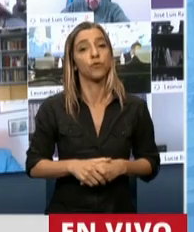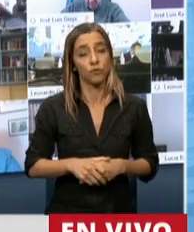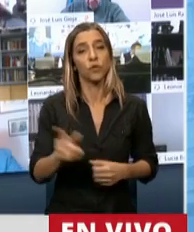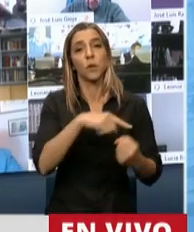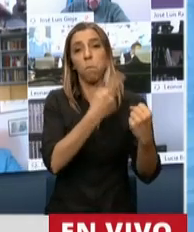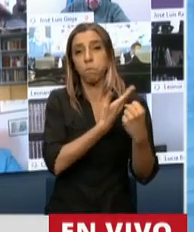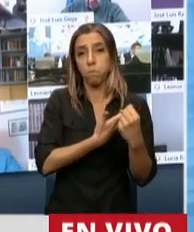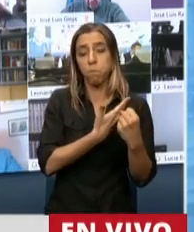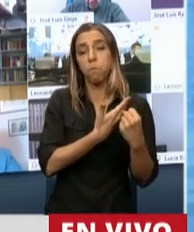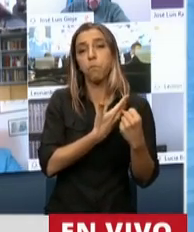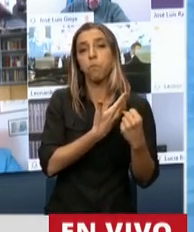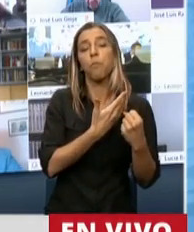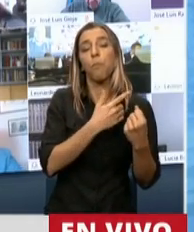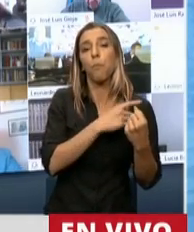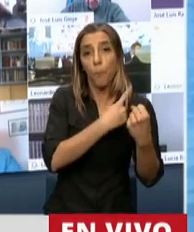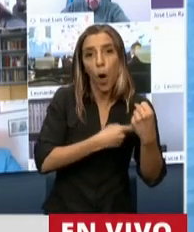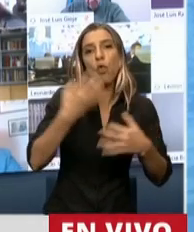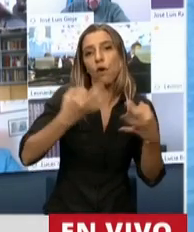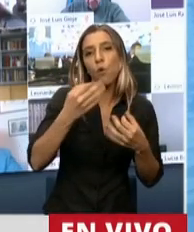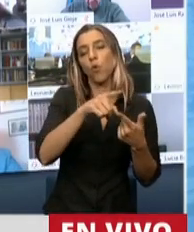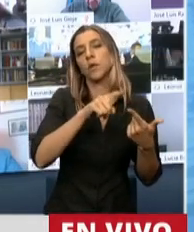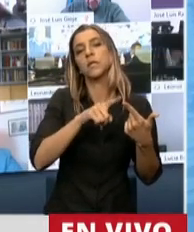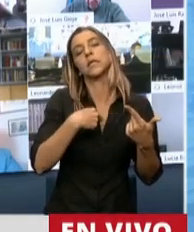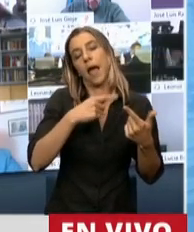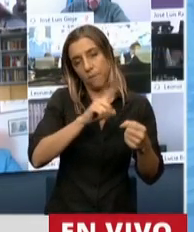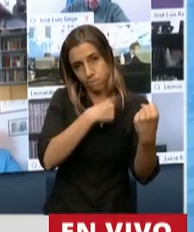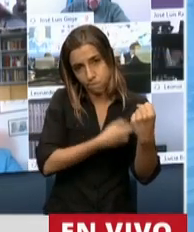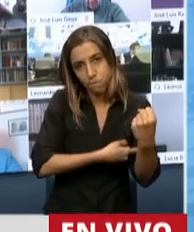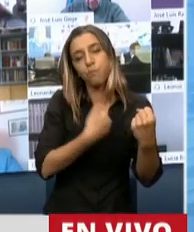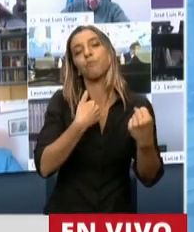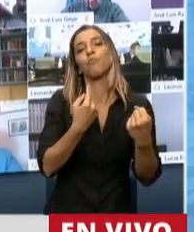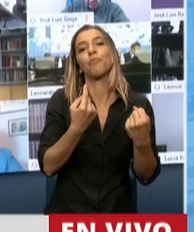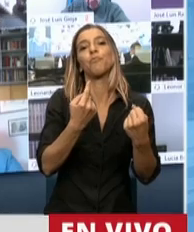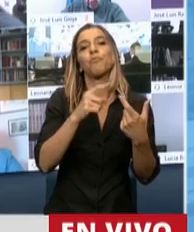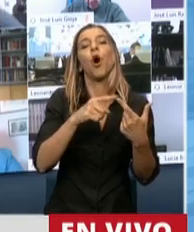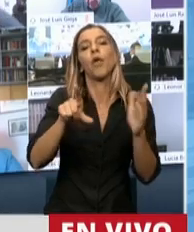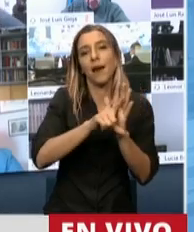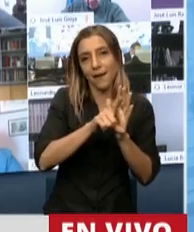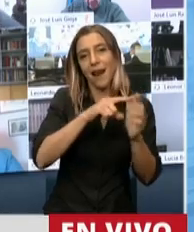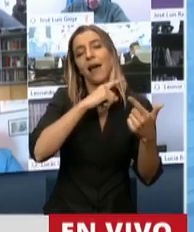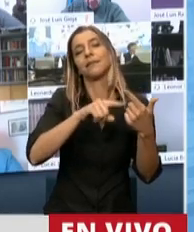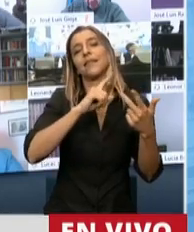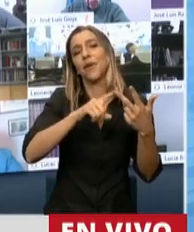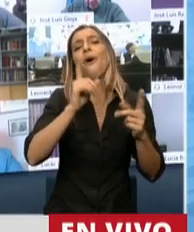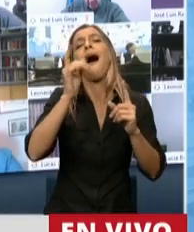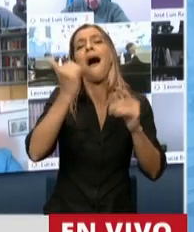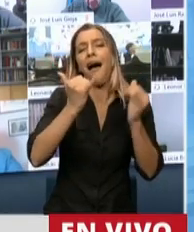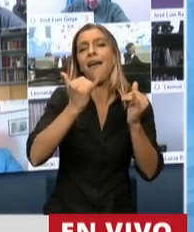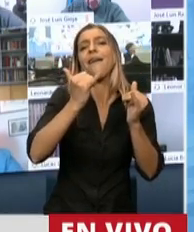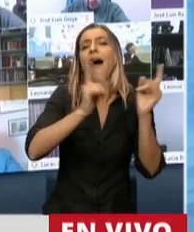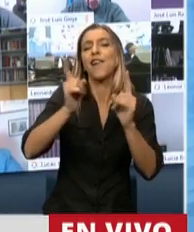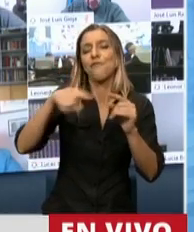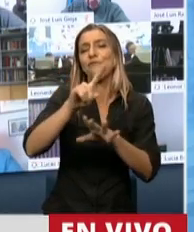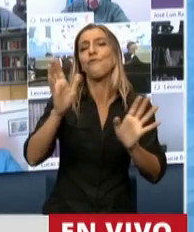judicial, que barre normas del poder legislativo, que no pagan ganancias, que todavía son una casta,